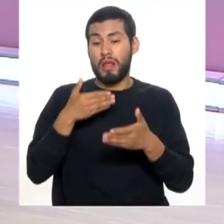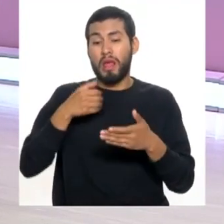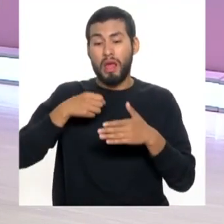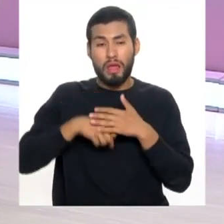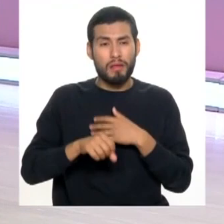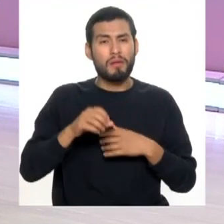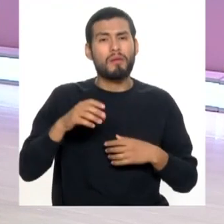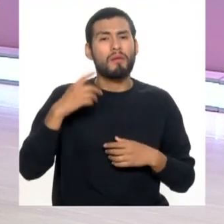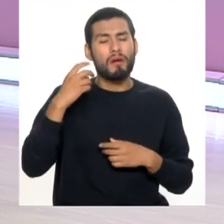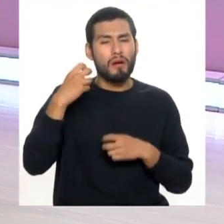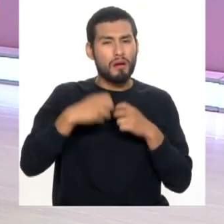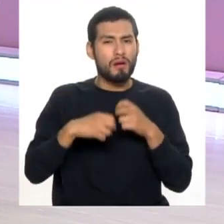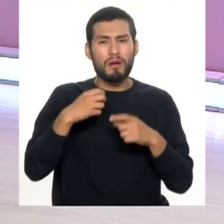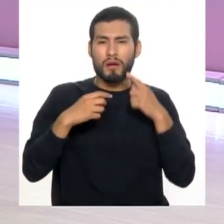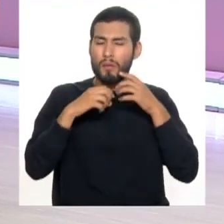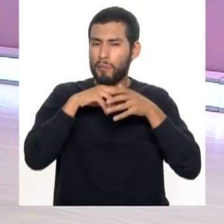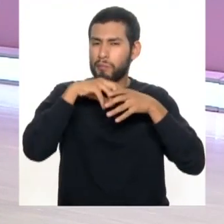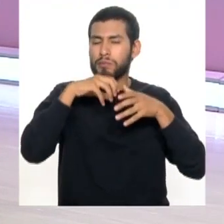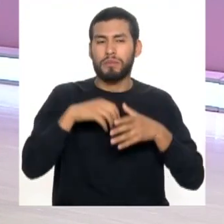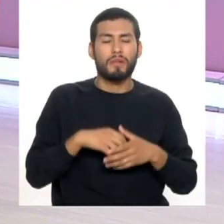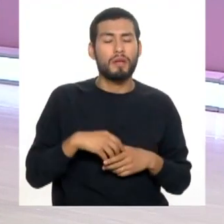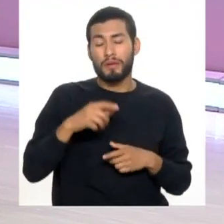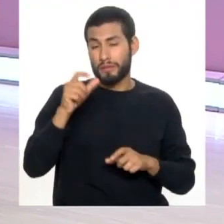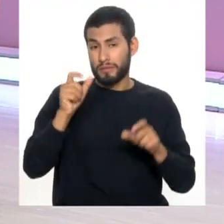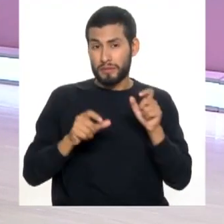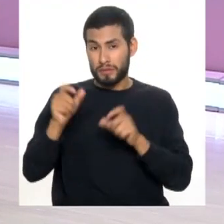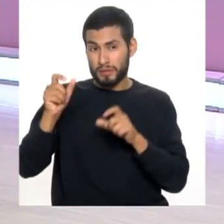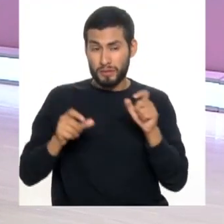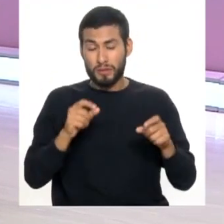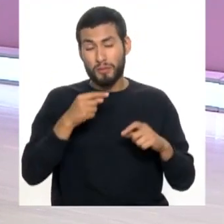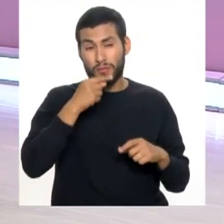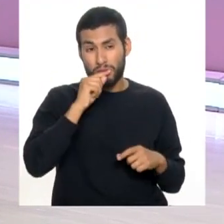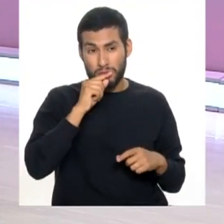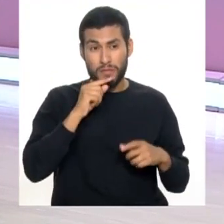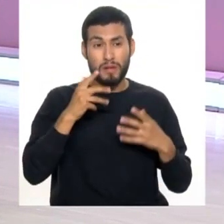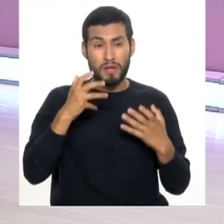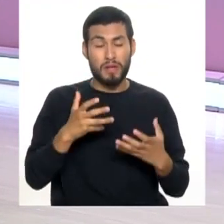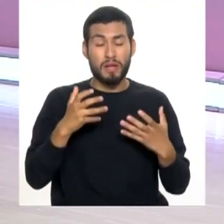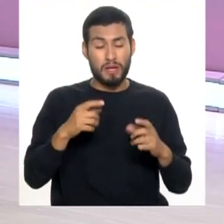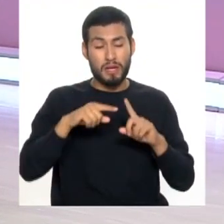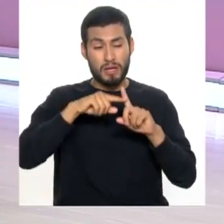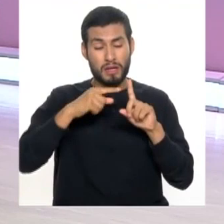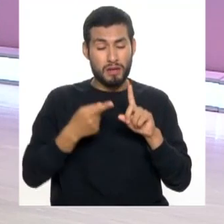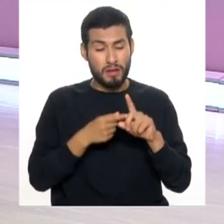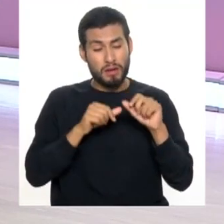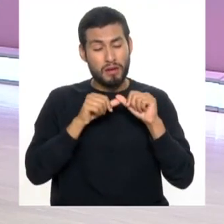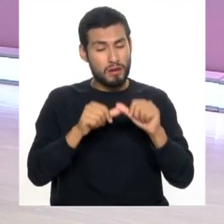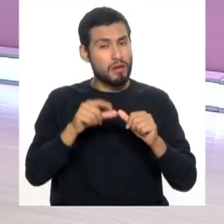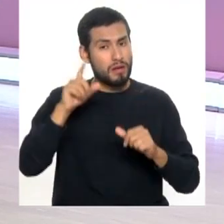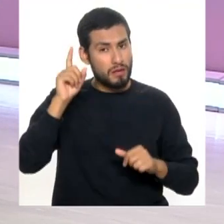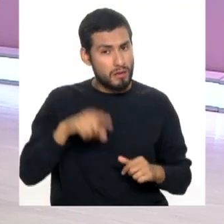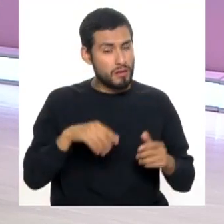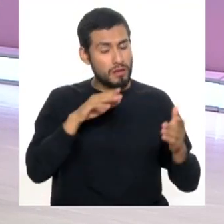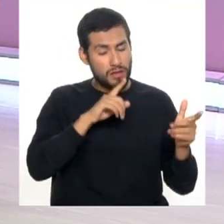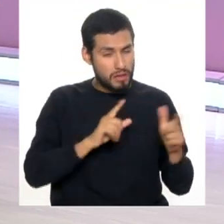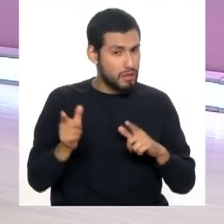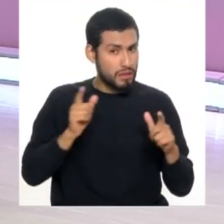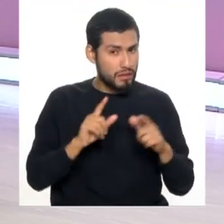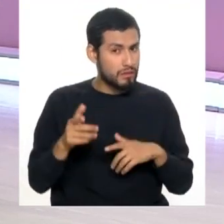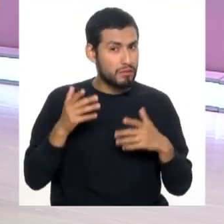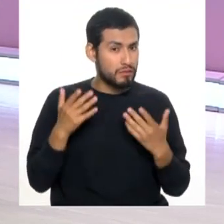por periodontitis. Entonces, las gestantes o las personas, las mujeres que quieren quedar gestando, prepárense siempre,